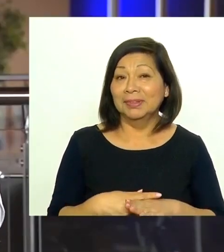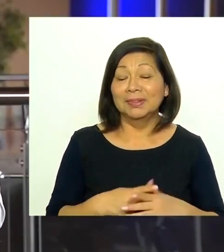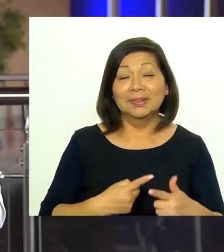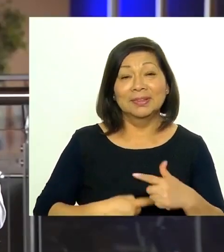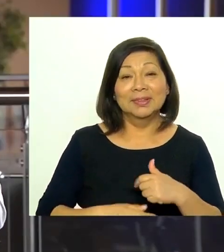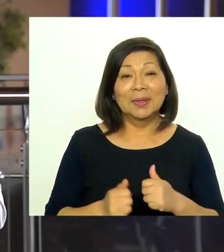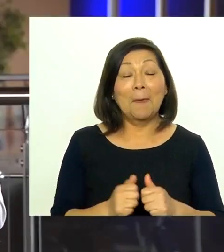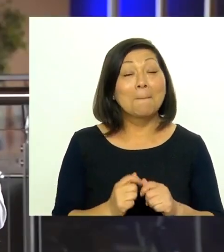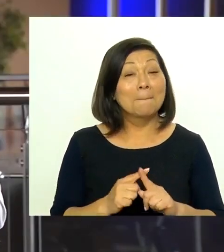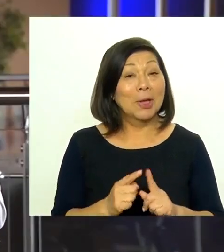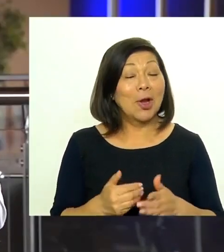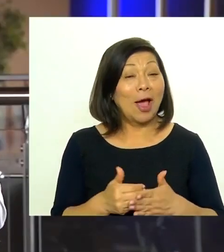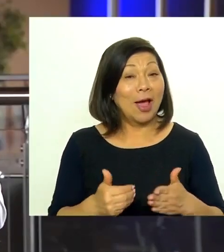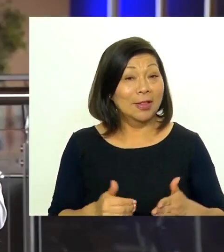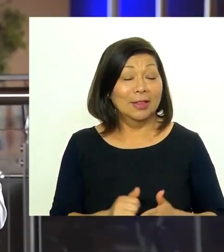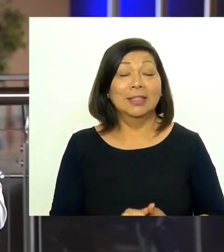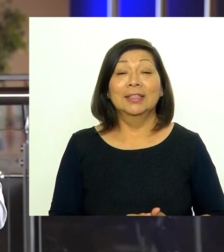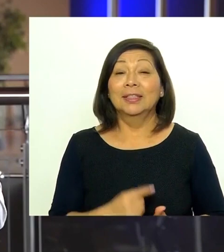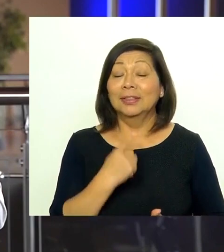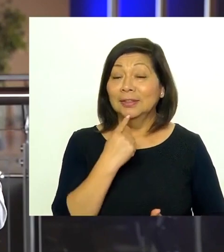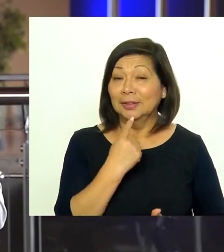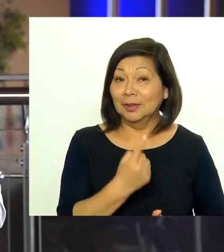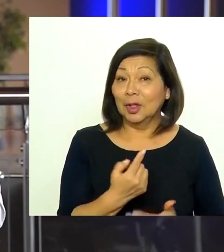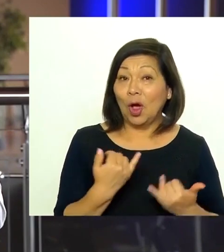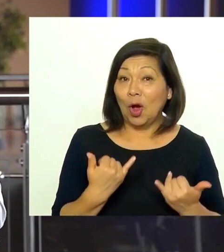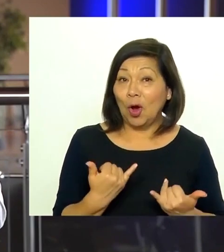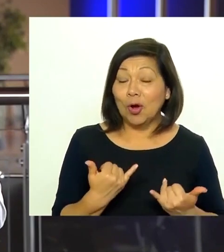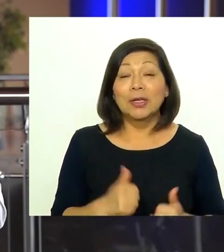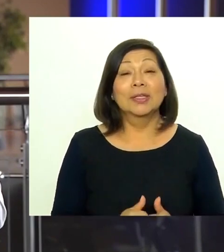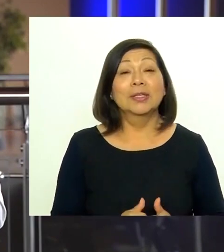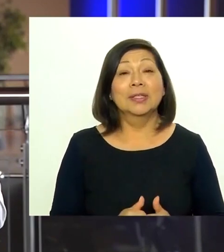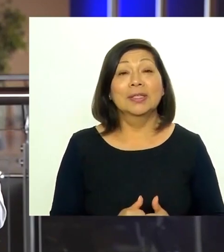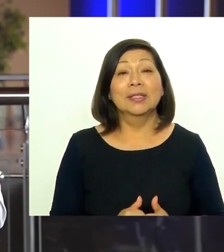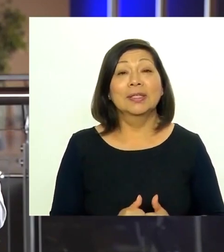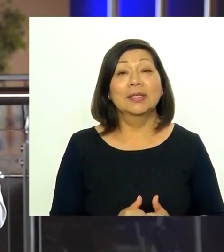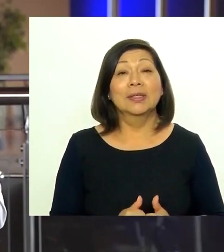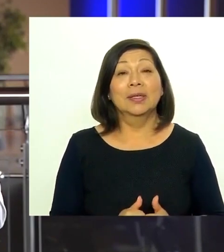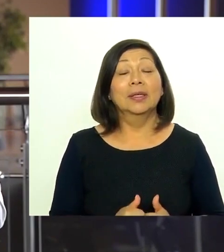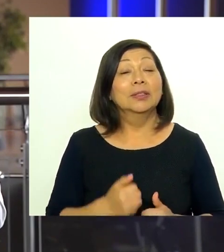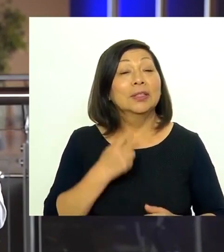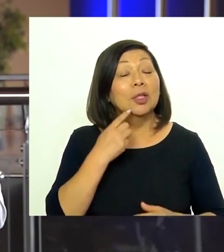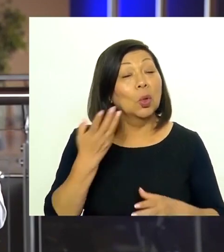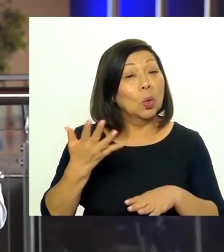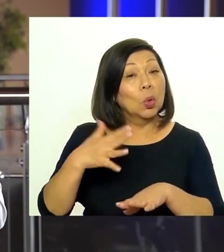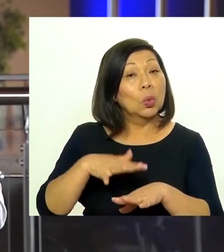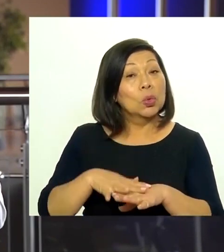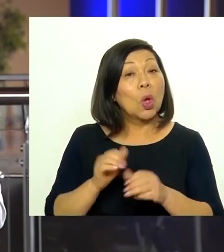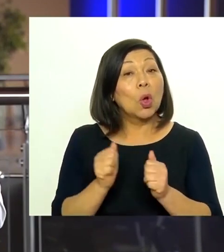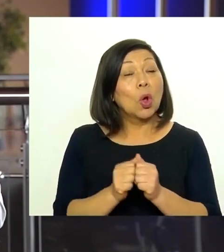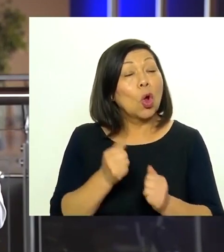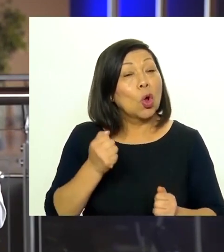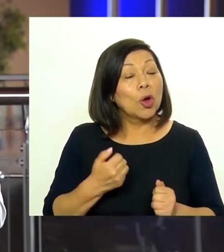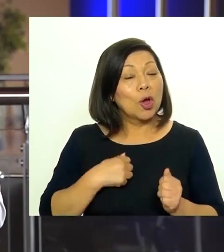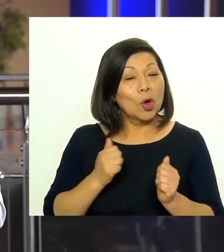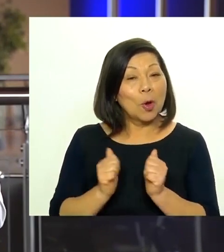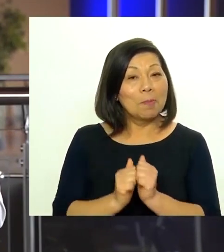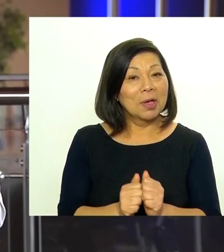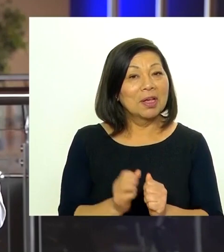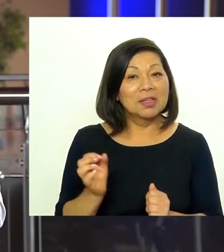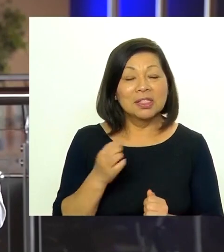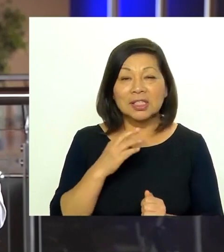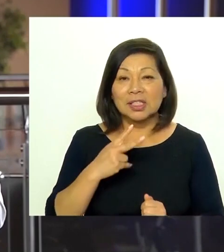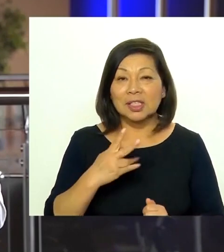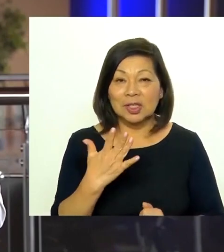pausa y ya estamos regresando, pero antes queremos recordarles que hoy se está llevando a cabo la carrera inclusiva Corre